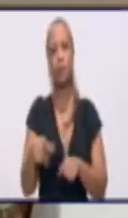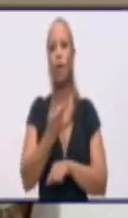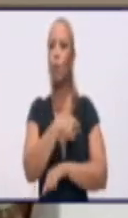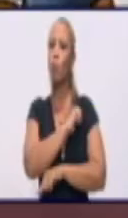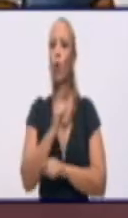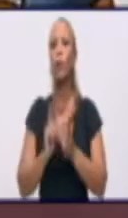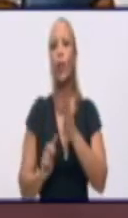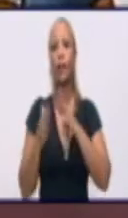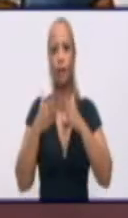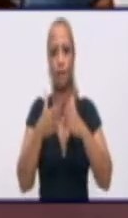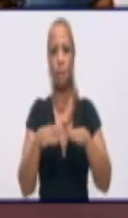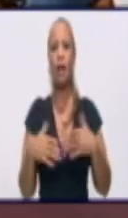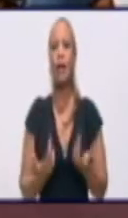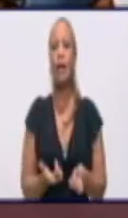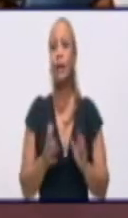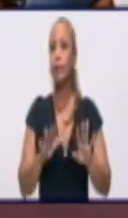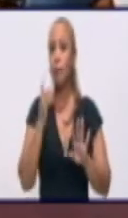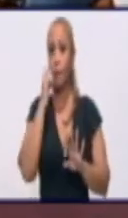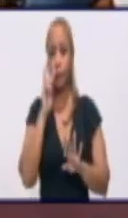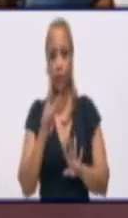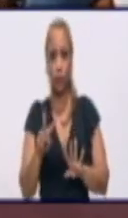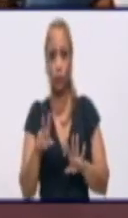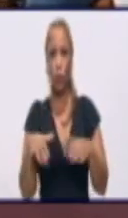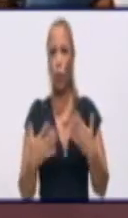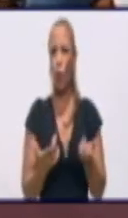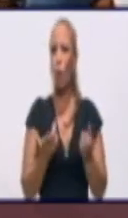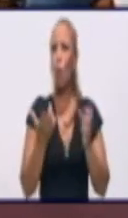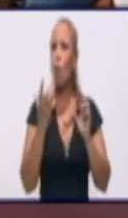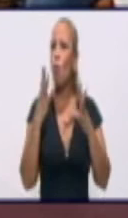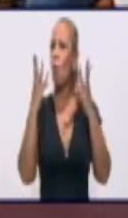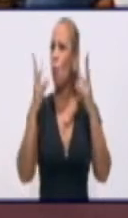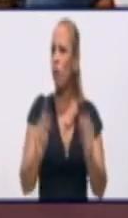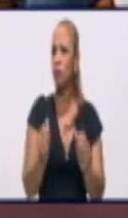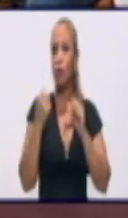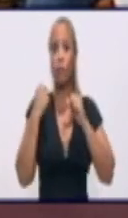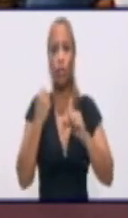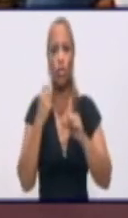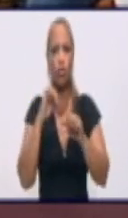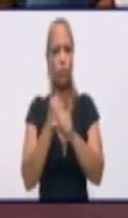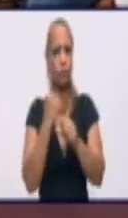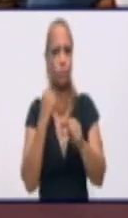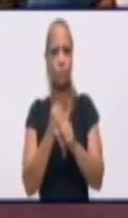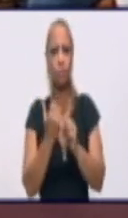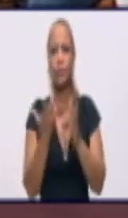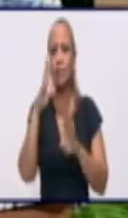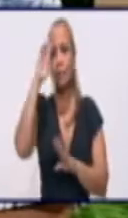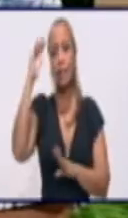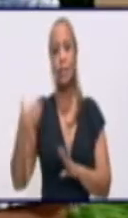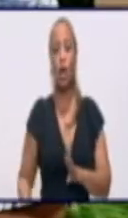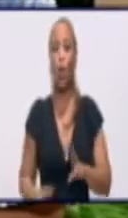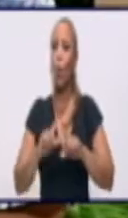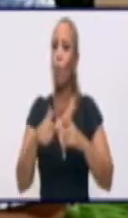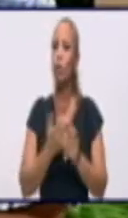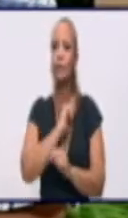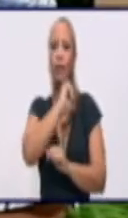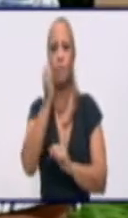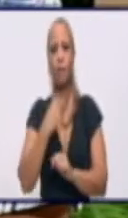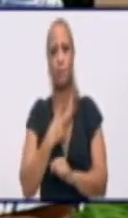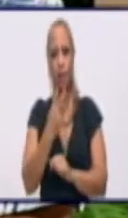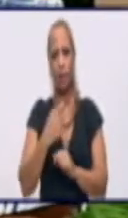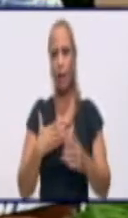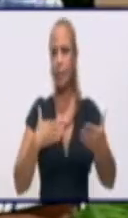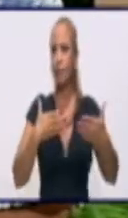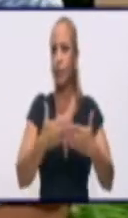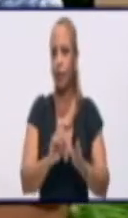Estaba mirando estas imágenes, cuánto esfuerzo los trabajadores de la salud por salvar vidas en este enfrentamiento a la